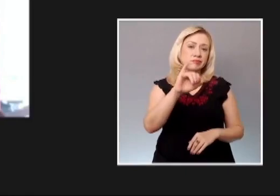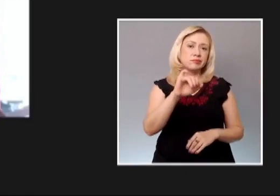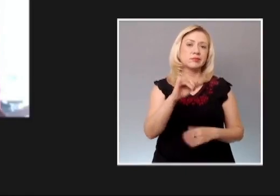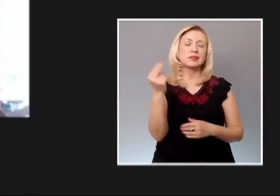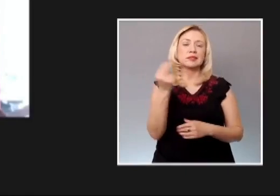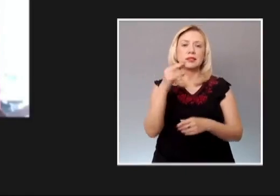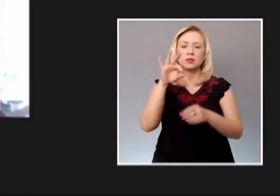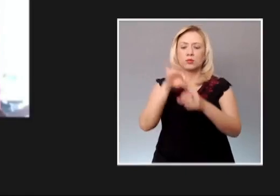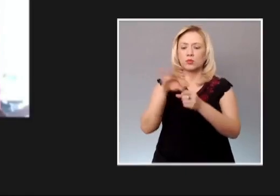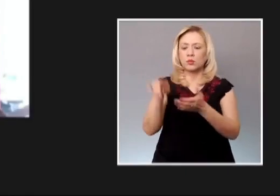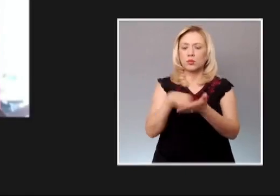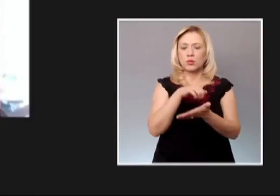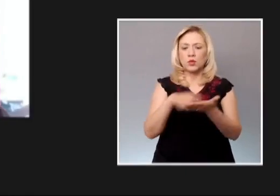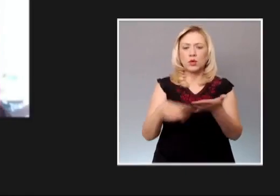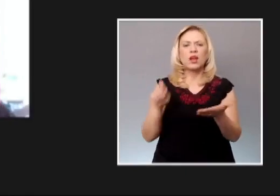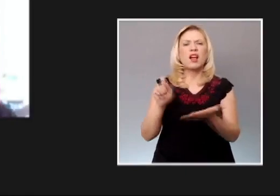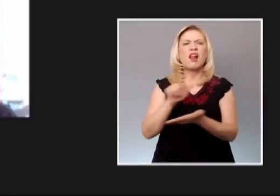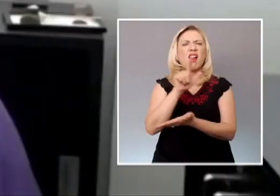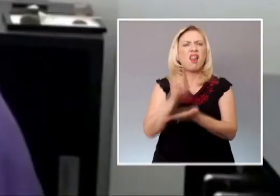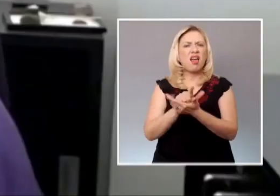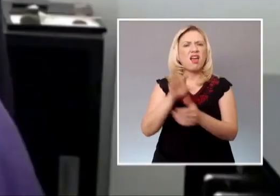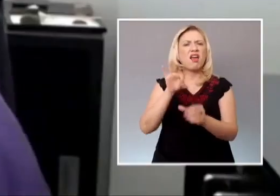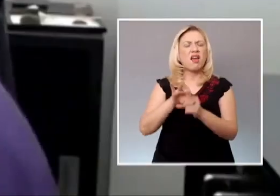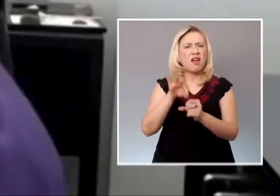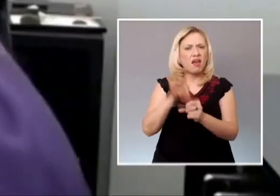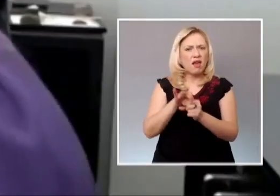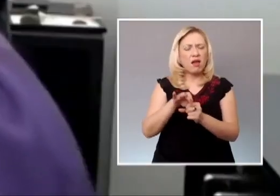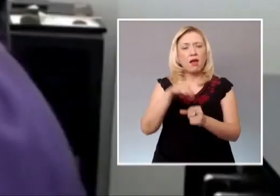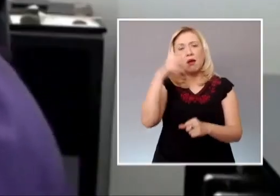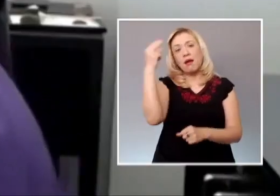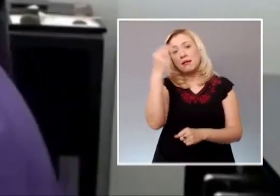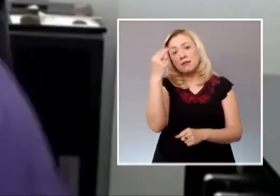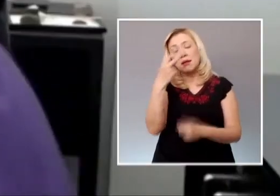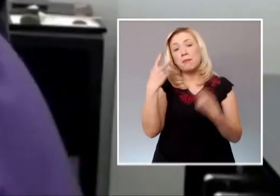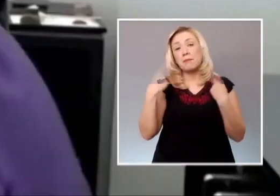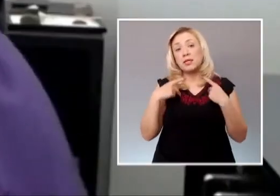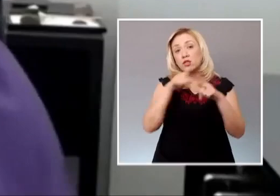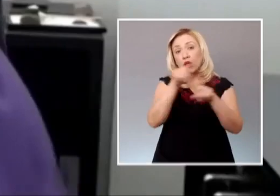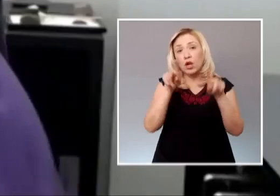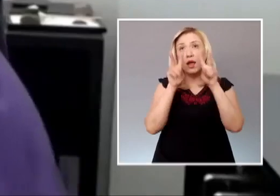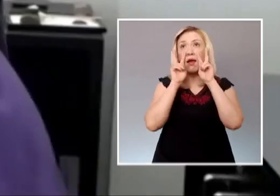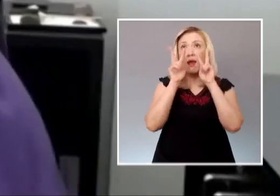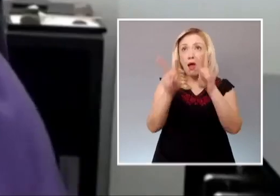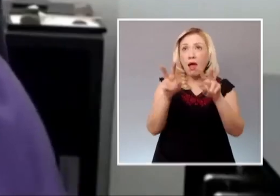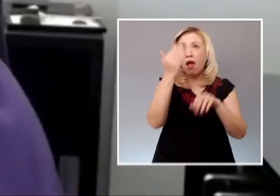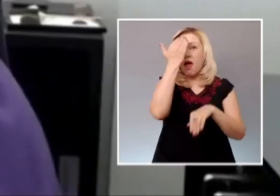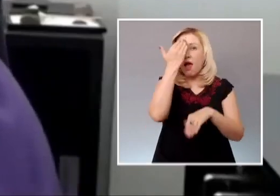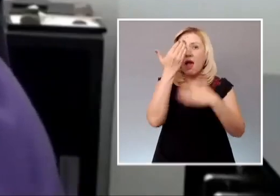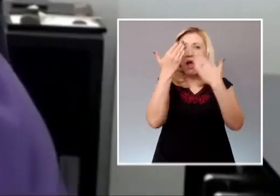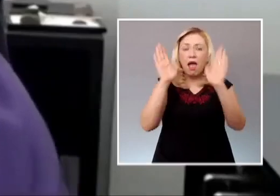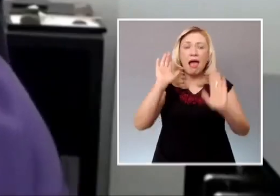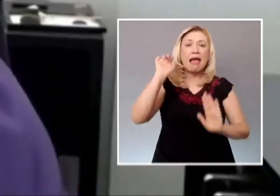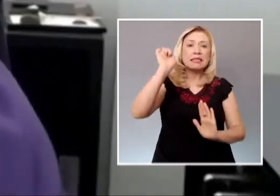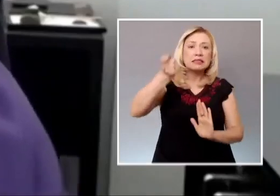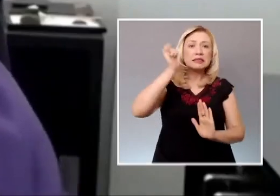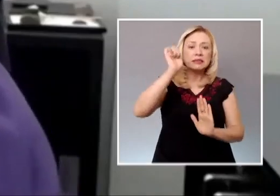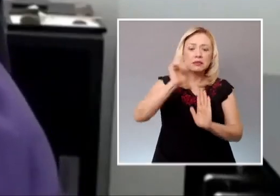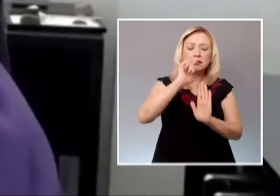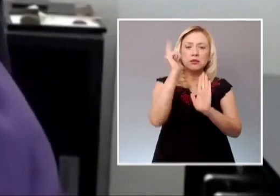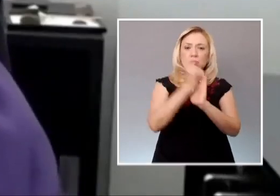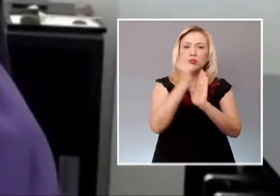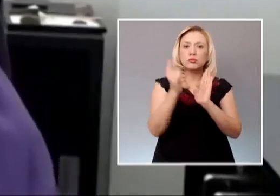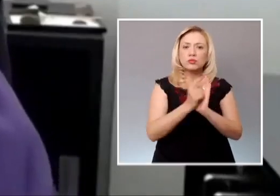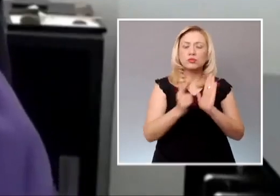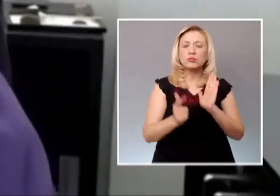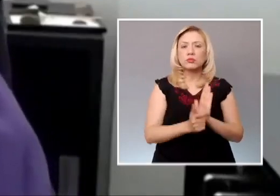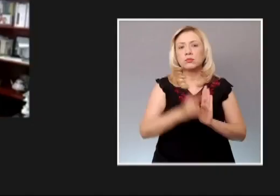y estén abiertos a la ciudadanía, ya que brindan herramientas y conocimientos sobre los mecanismos legales para hacer valer los